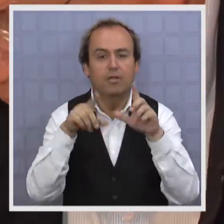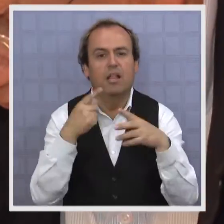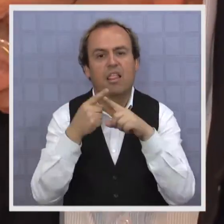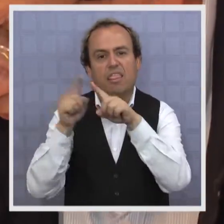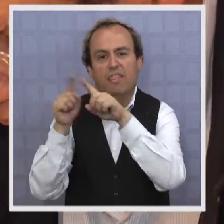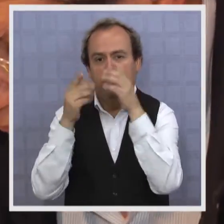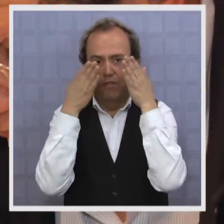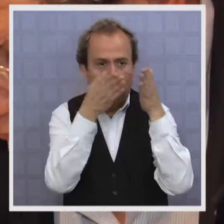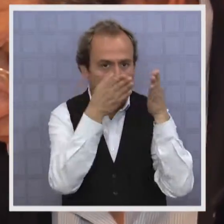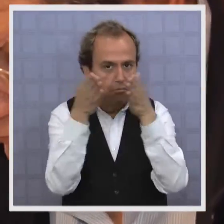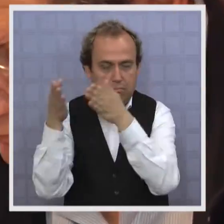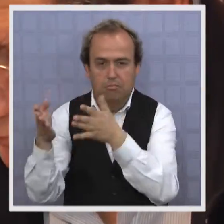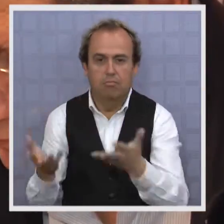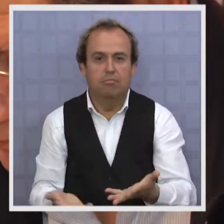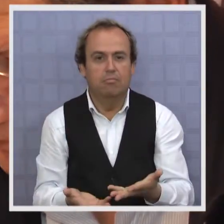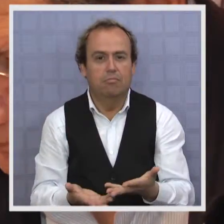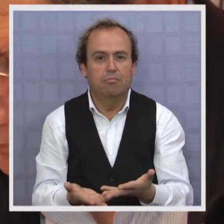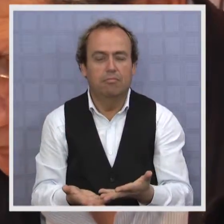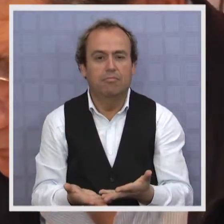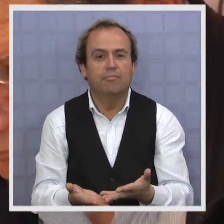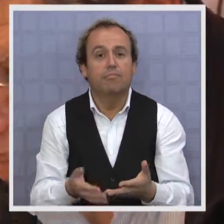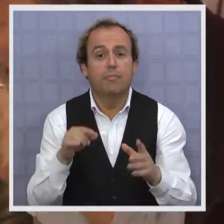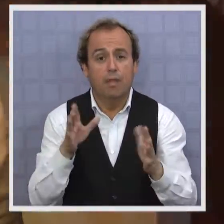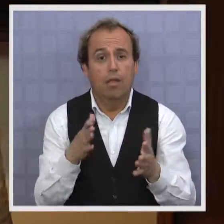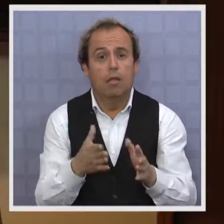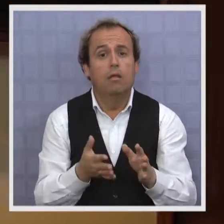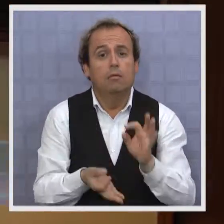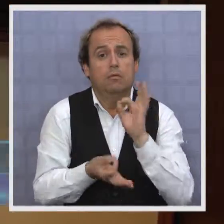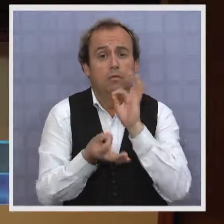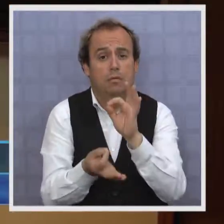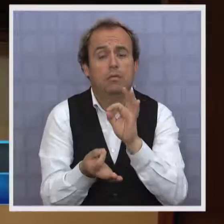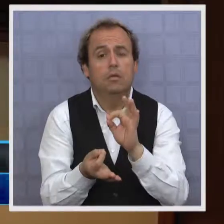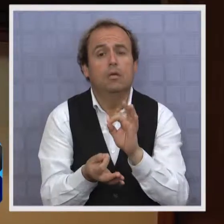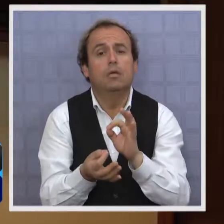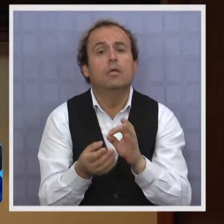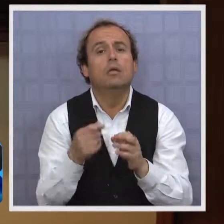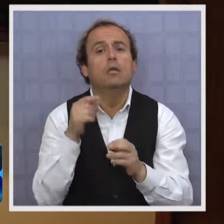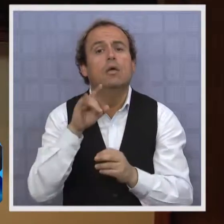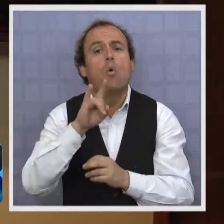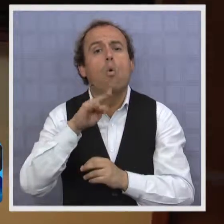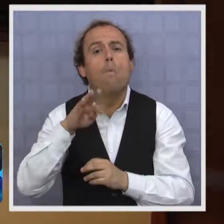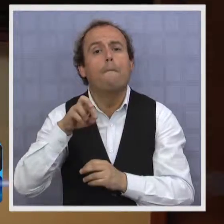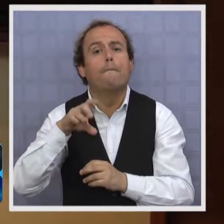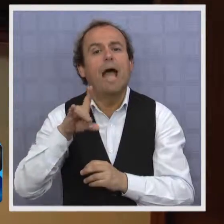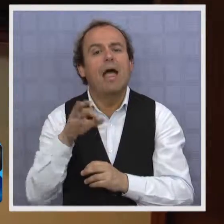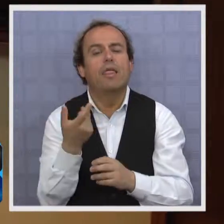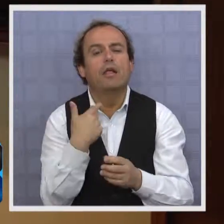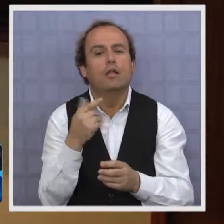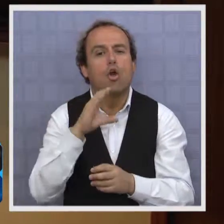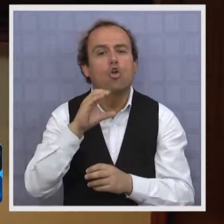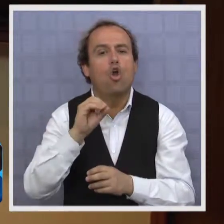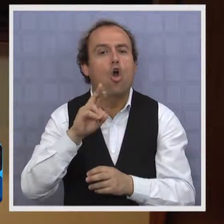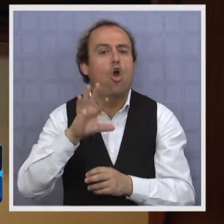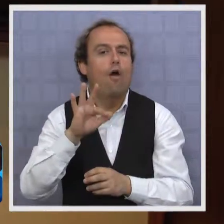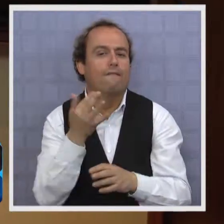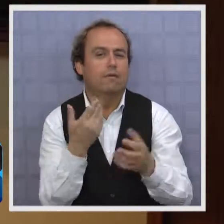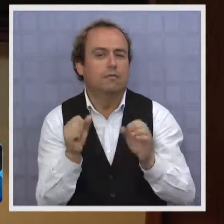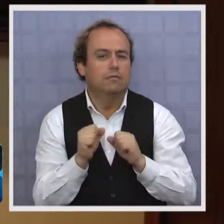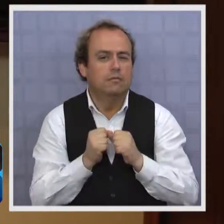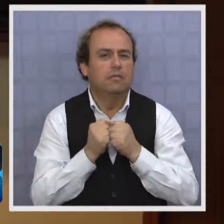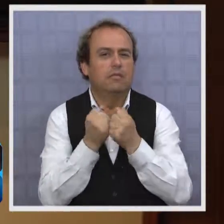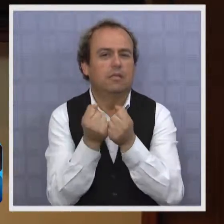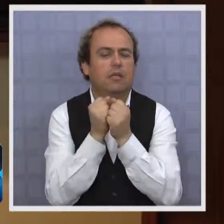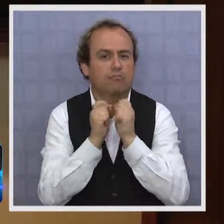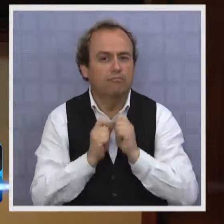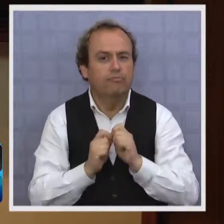distintas perspectivas. Nosotros acabamos de presentar un PAE a Corfo, con la intención de fortalecer y fomentar el